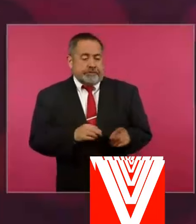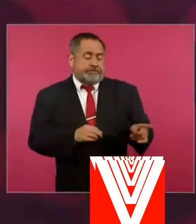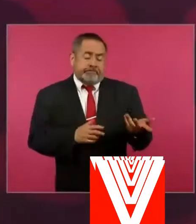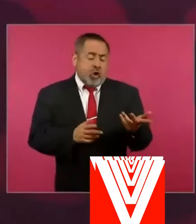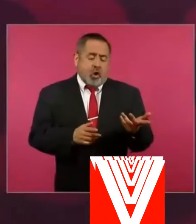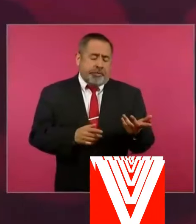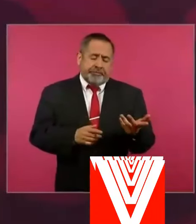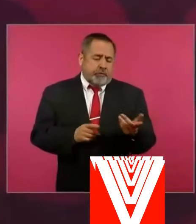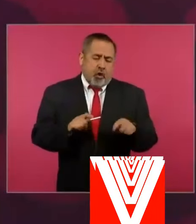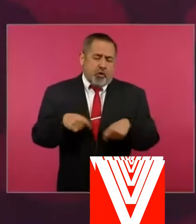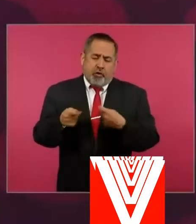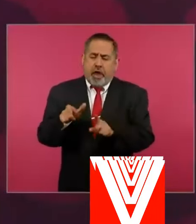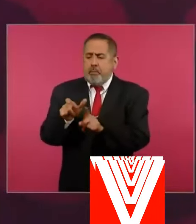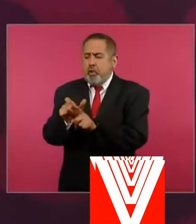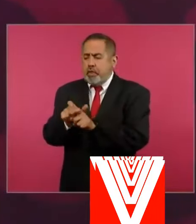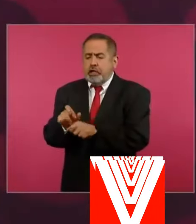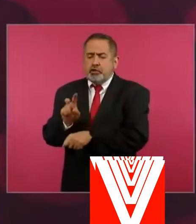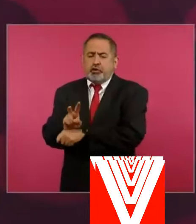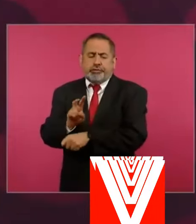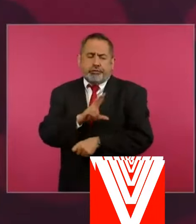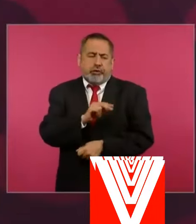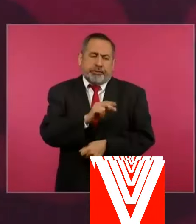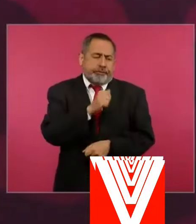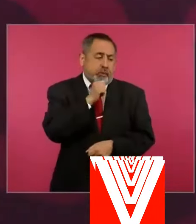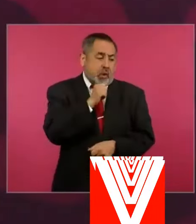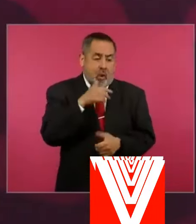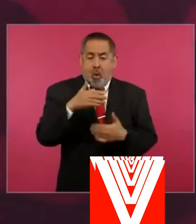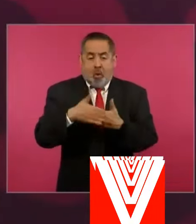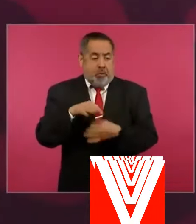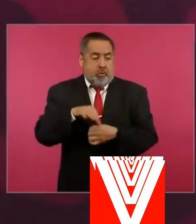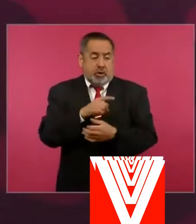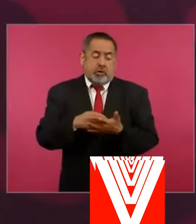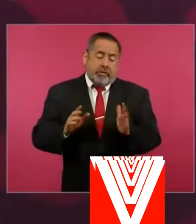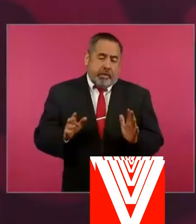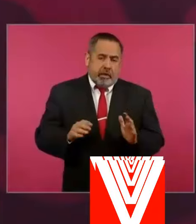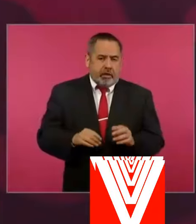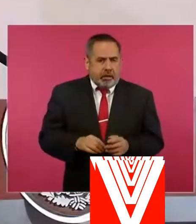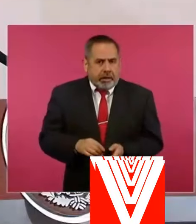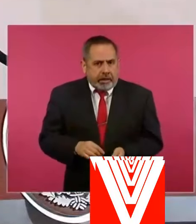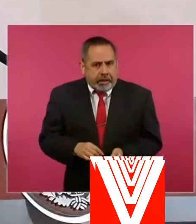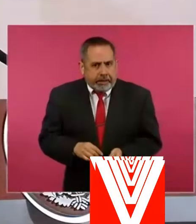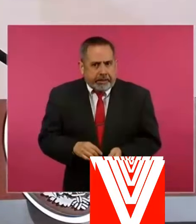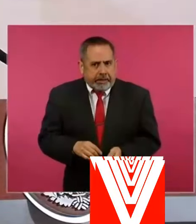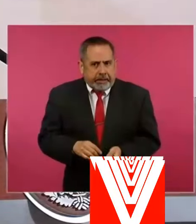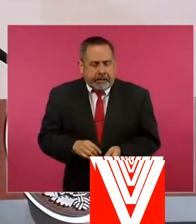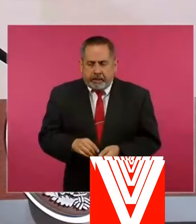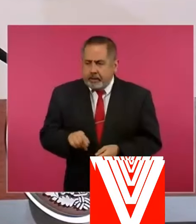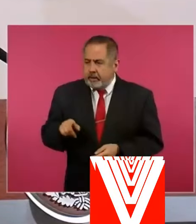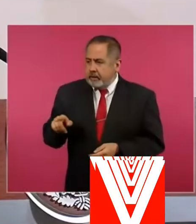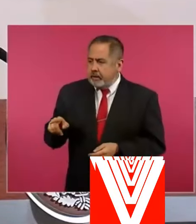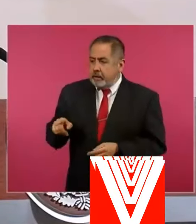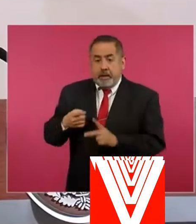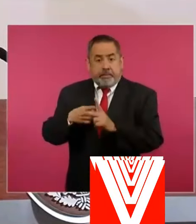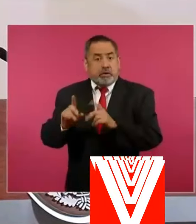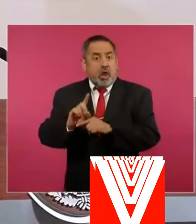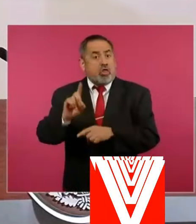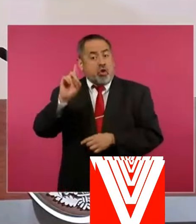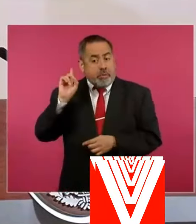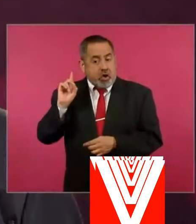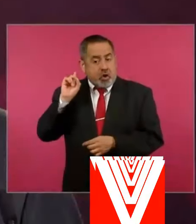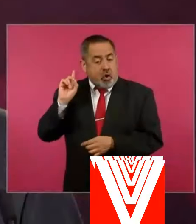Entonces, lo que hay que ver es si cuando iniciaron las elecciones el domingo